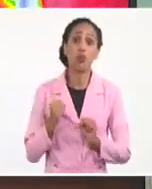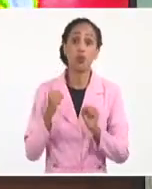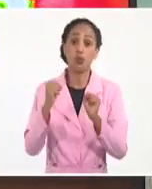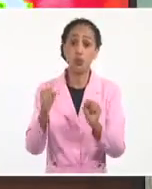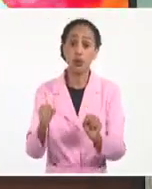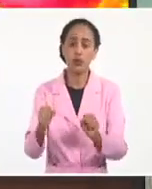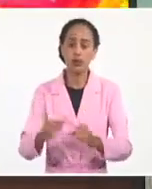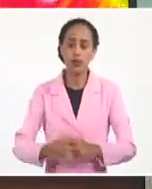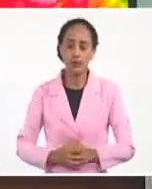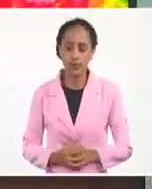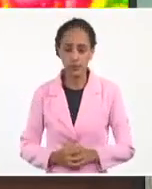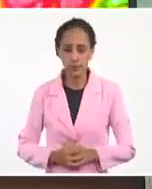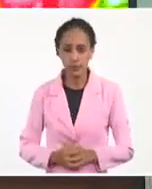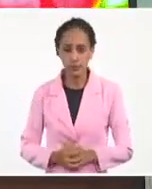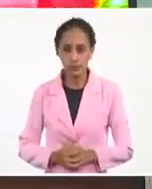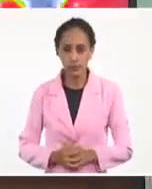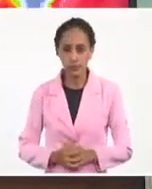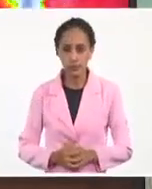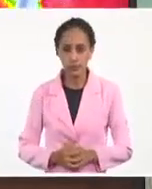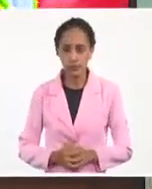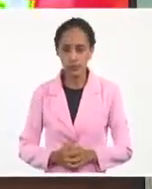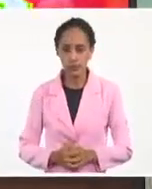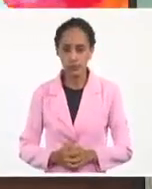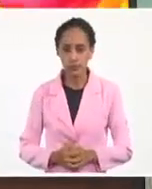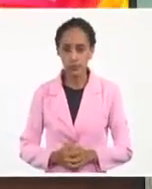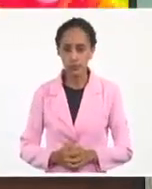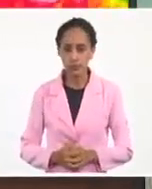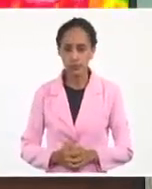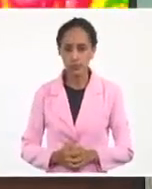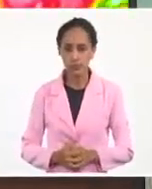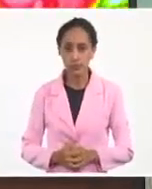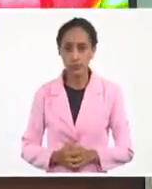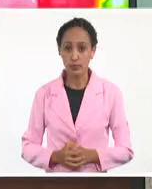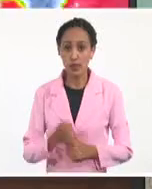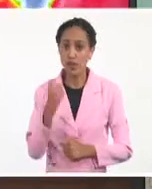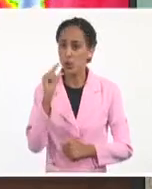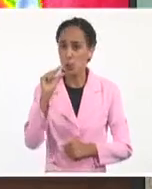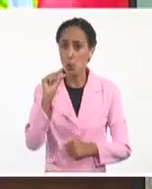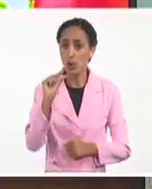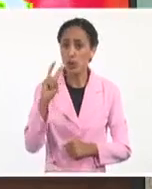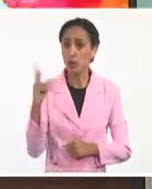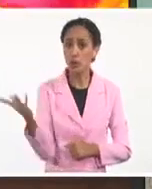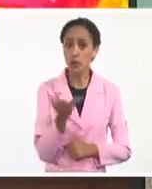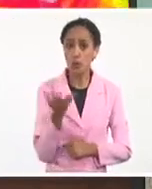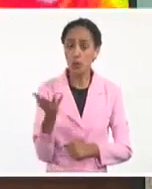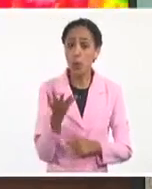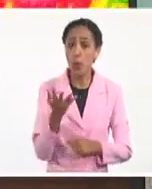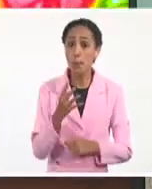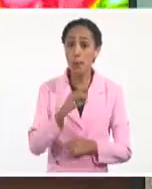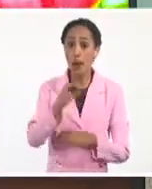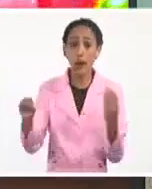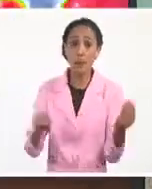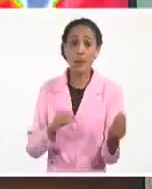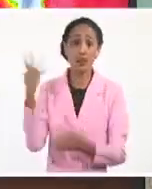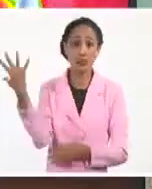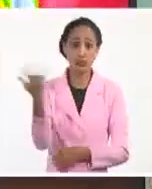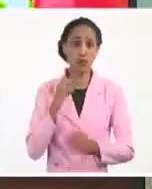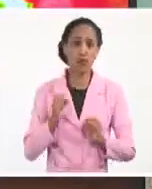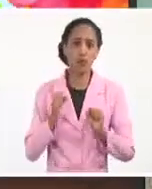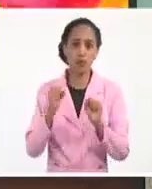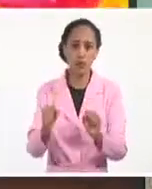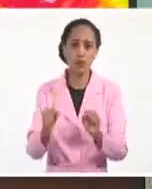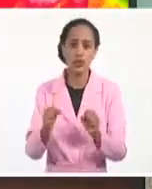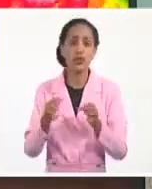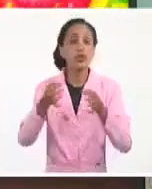tenga en el mar, pudiera llegar a huracán nuevamente, le faltan solo 10 kilómetros por hora de velocidad de viento para hacerlo. De modo que hay que mantener la información,